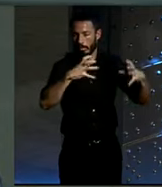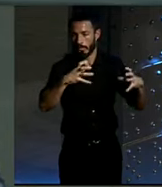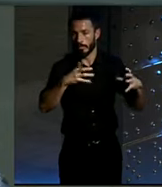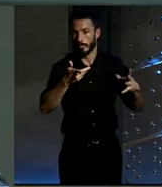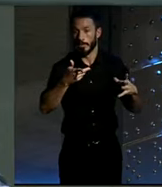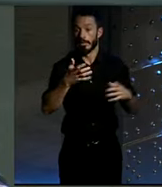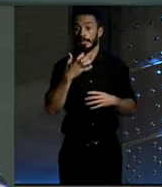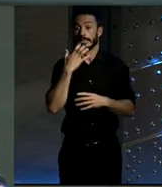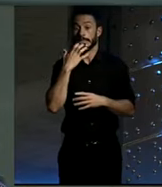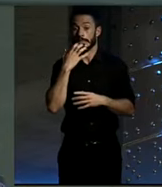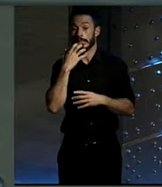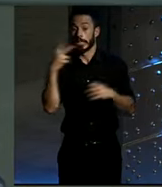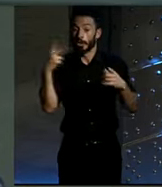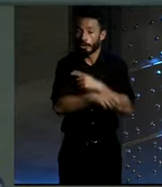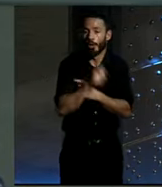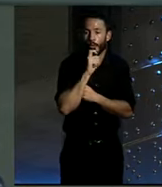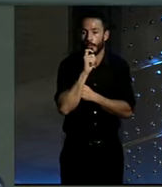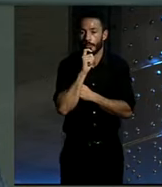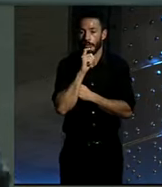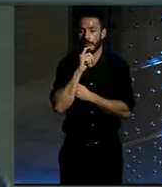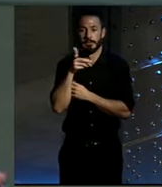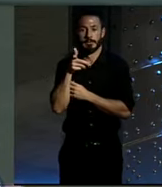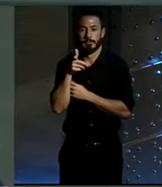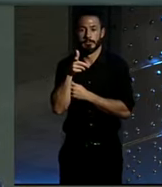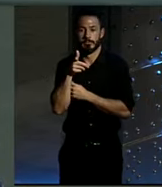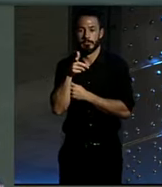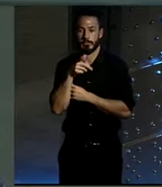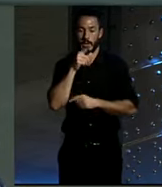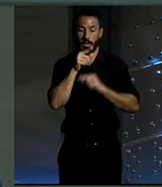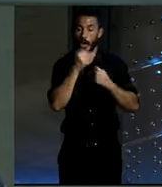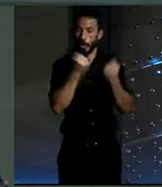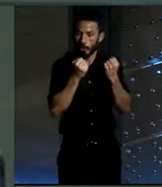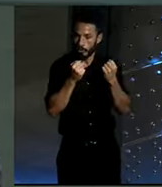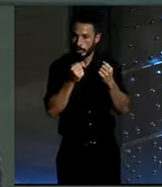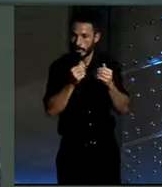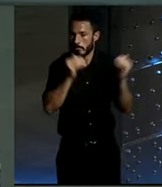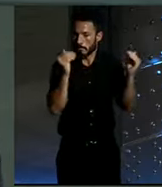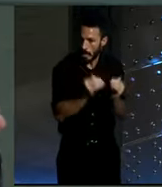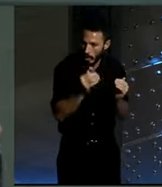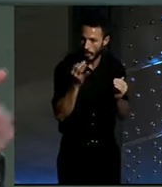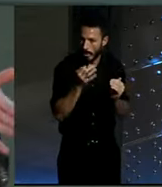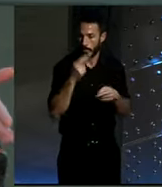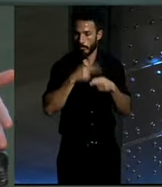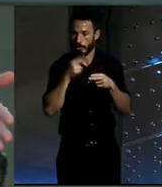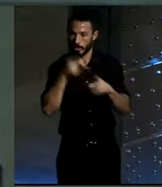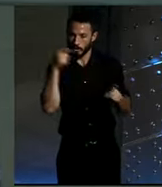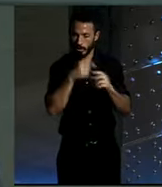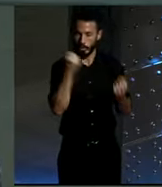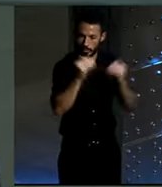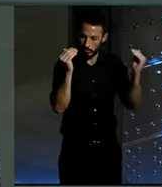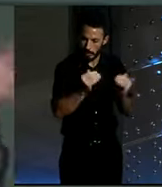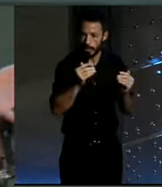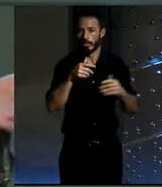Bueno, pues la única manera de atajar esto es realmente haciendo políticas de restricción de los coches en las ciudades. que realmente conducir un coche en una ciudad